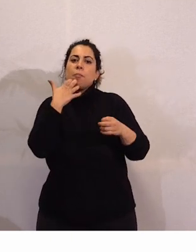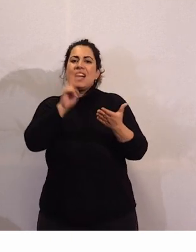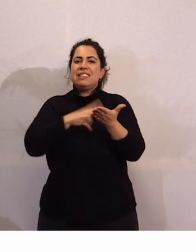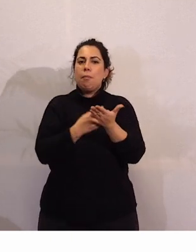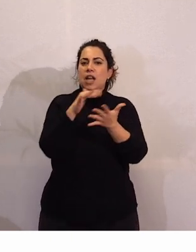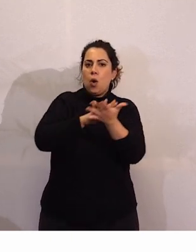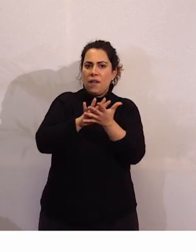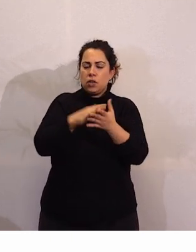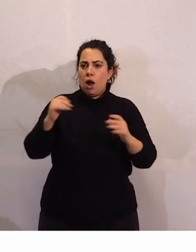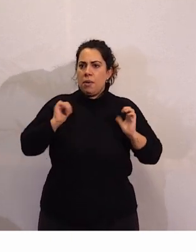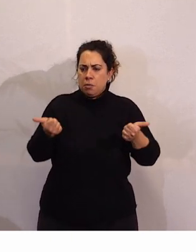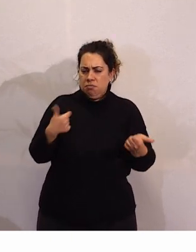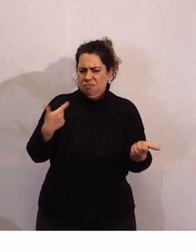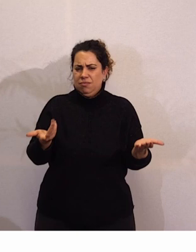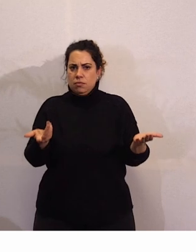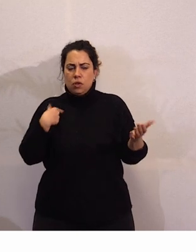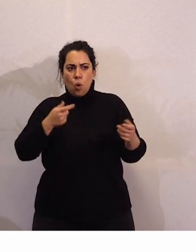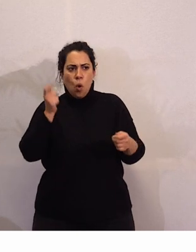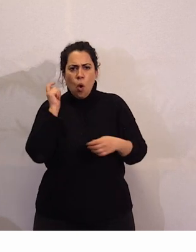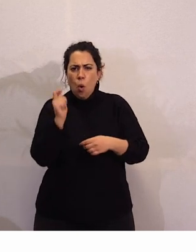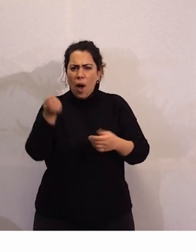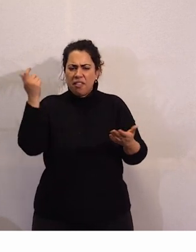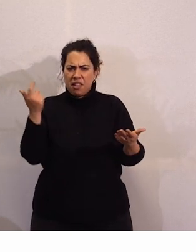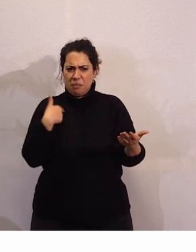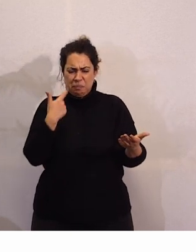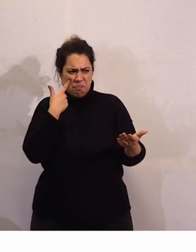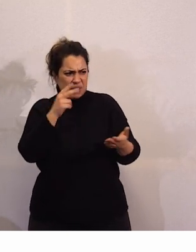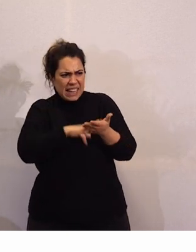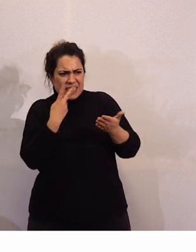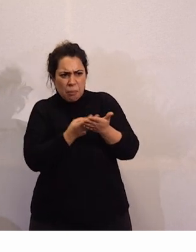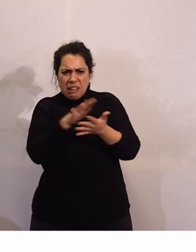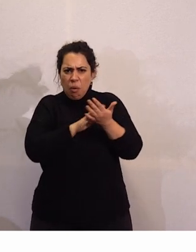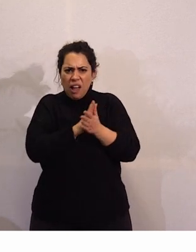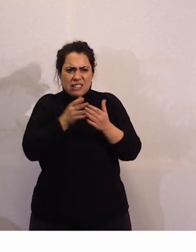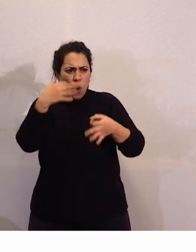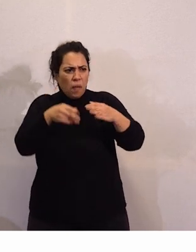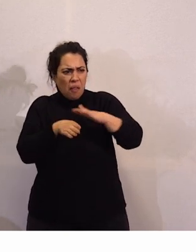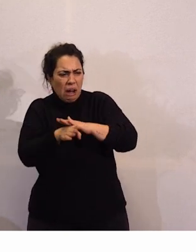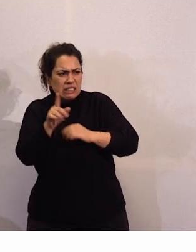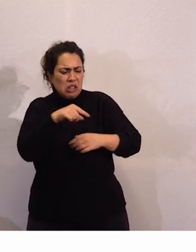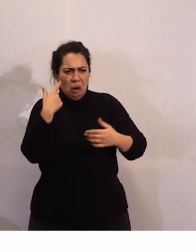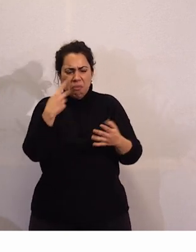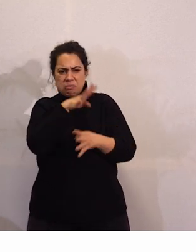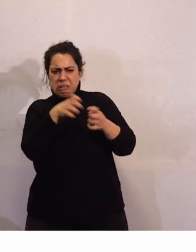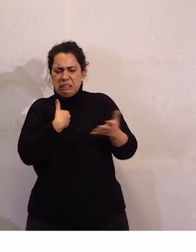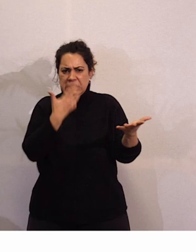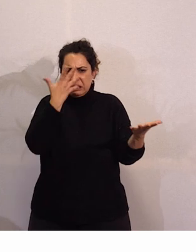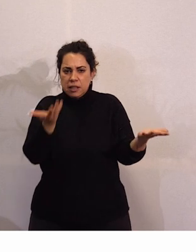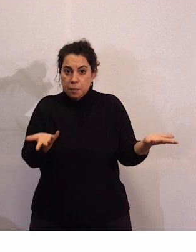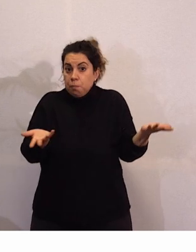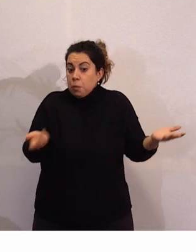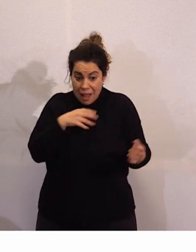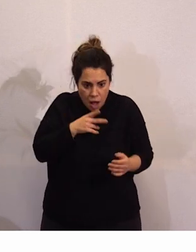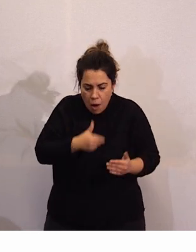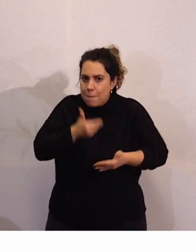pues no entendían muy bien los jueces si tenían que entrar no tenían que entrar al juzgado pues ahora estamos viendo un proceso similar